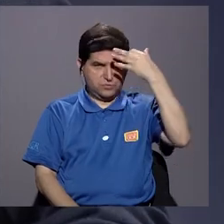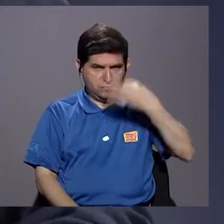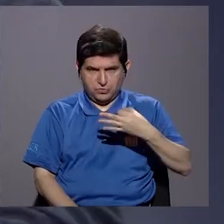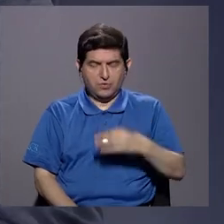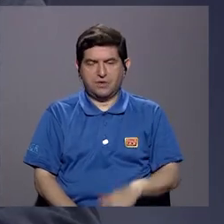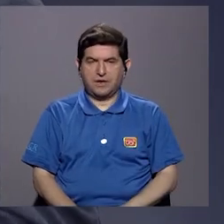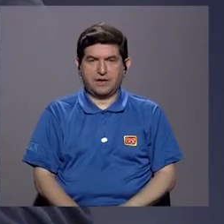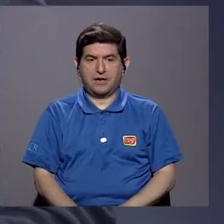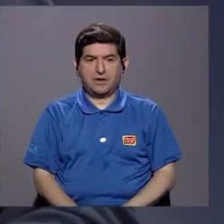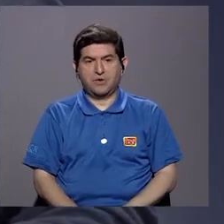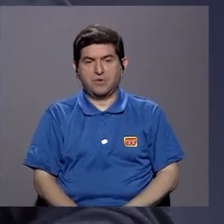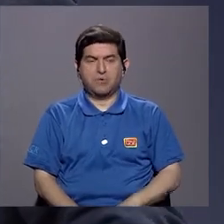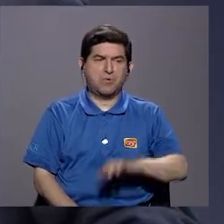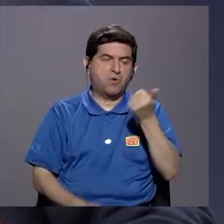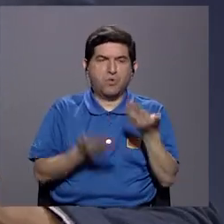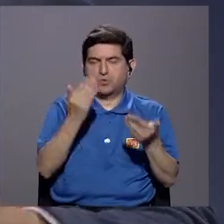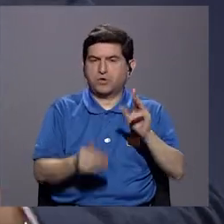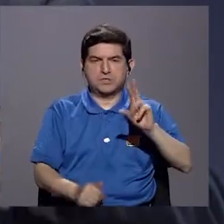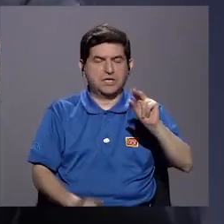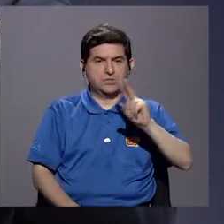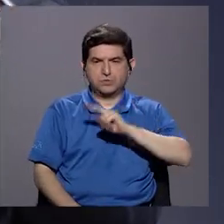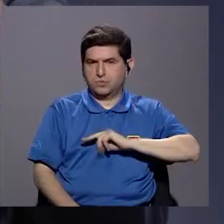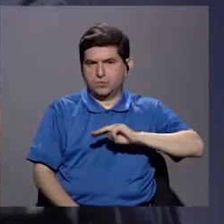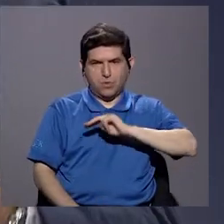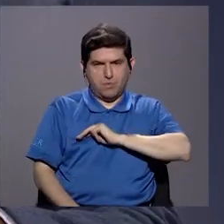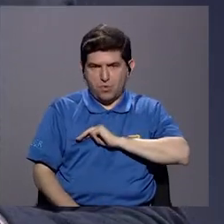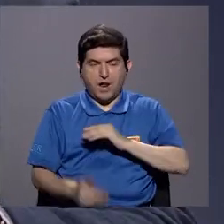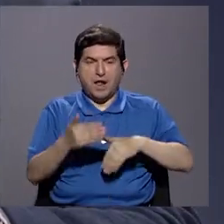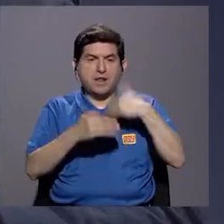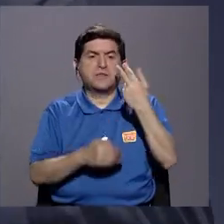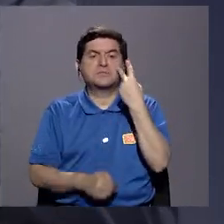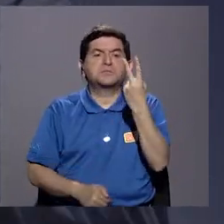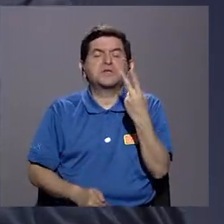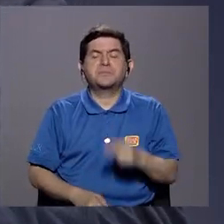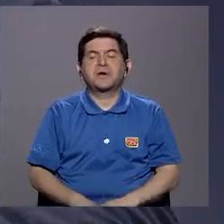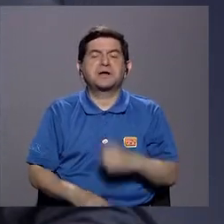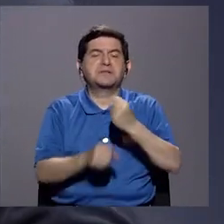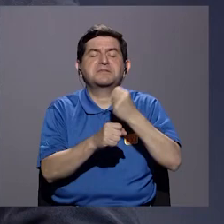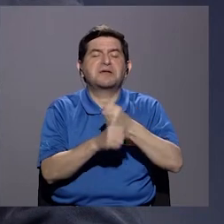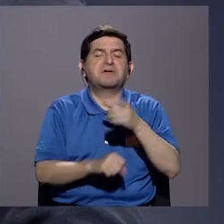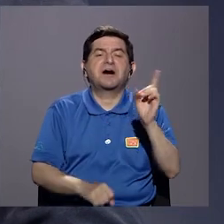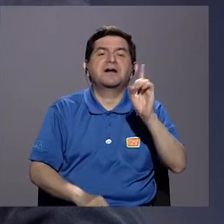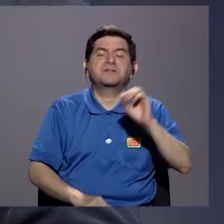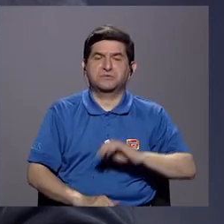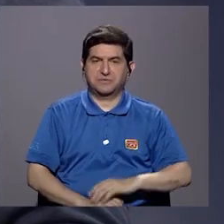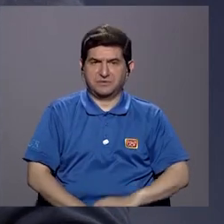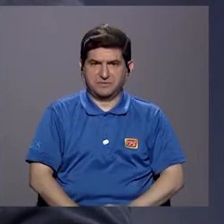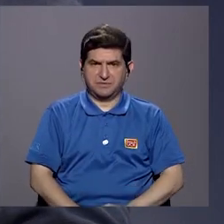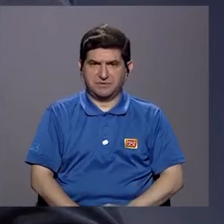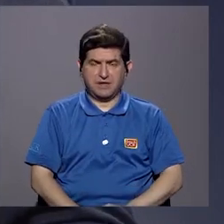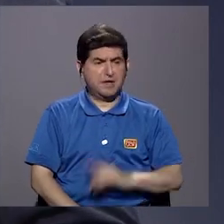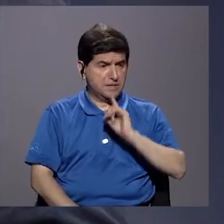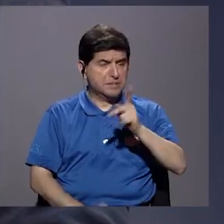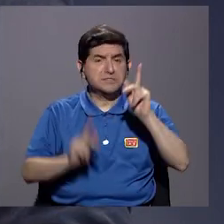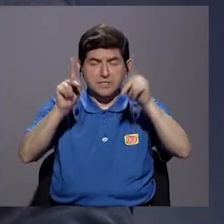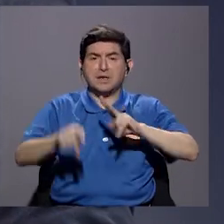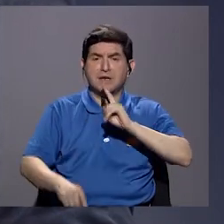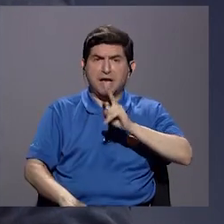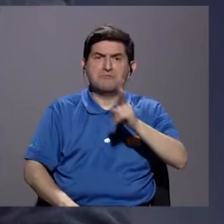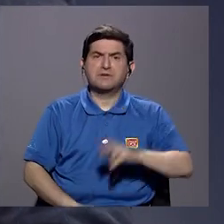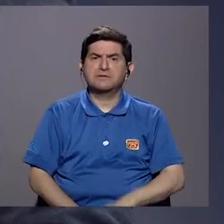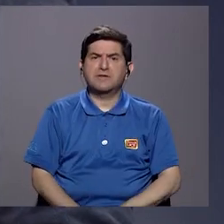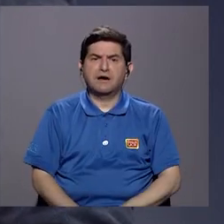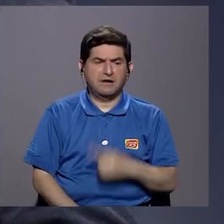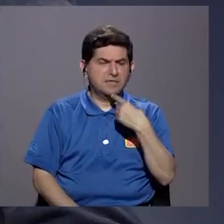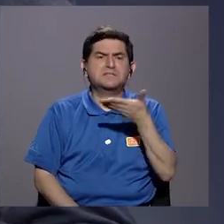creo, lo demás me parece un poquito inmoral, para ver qué obtiene después, para ver a qué otro puesto se va, sino decirle a la gente la verdad.